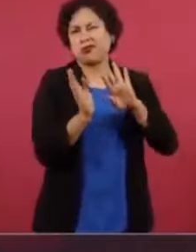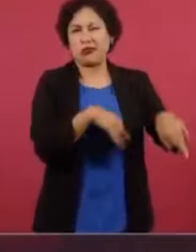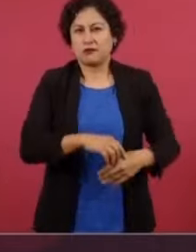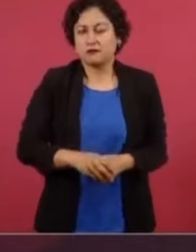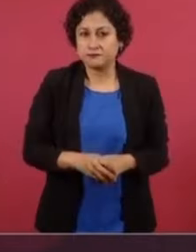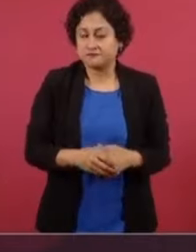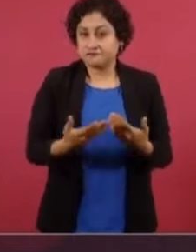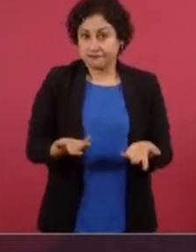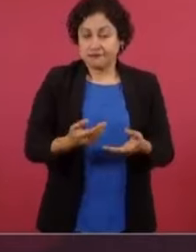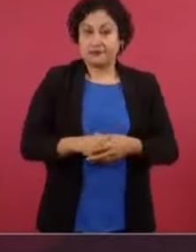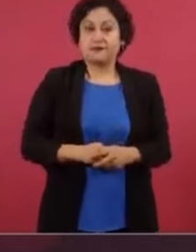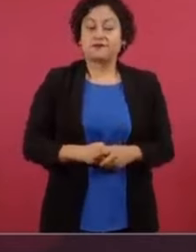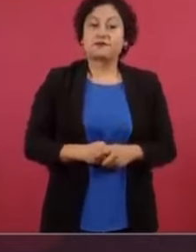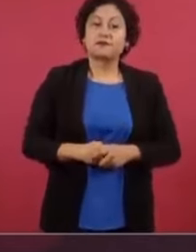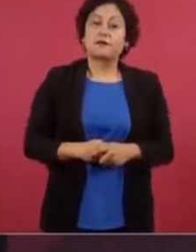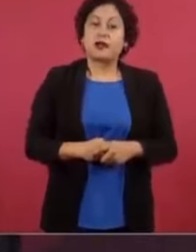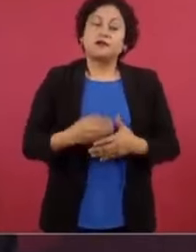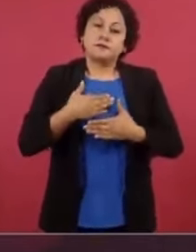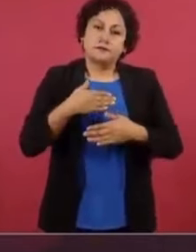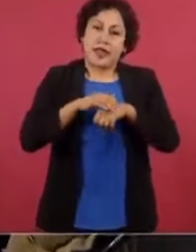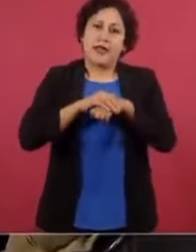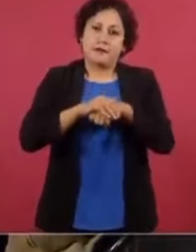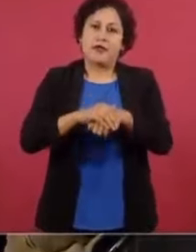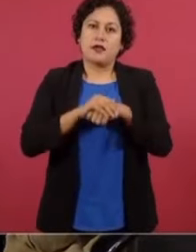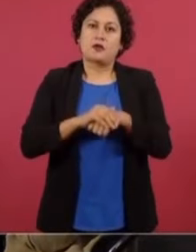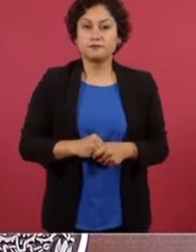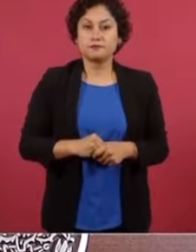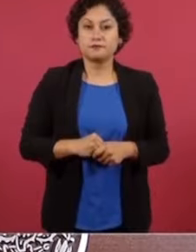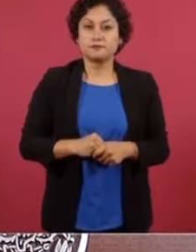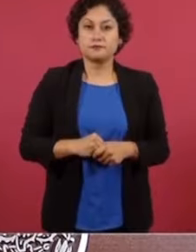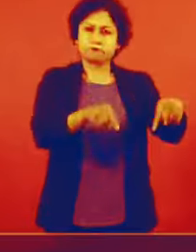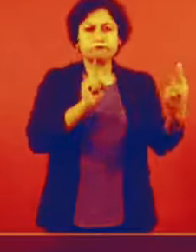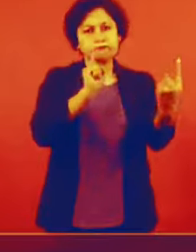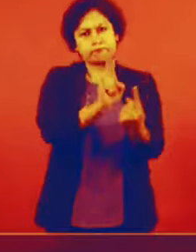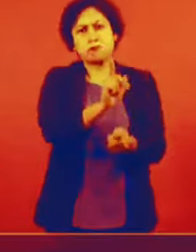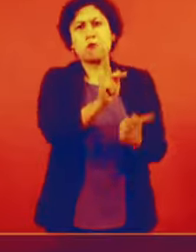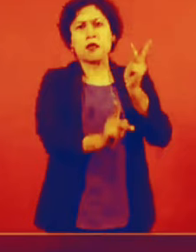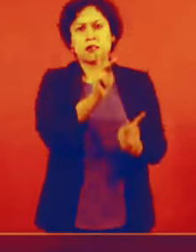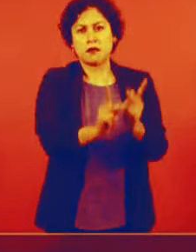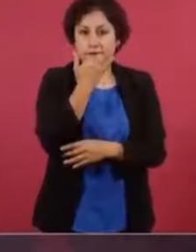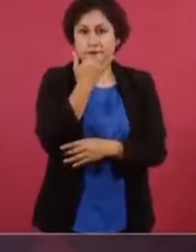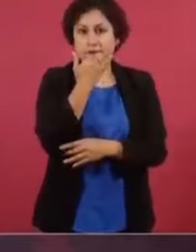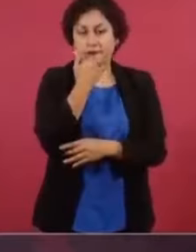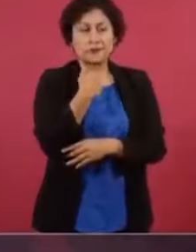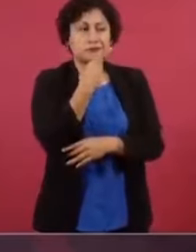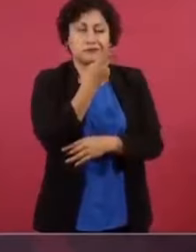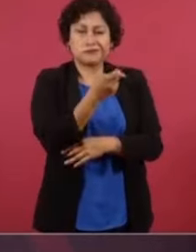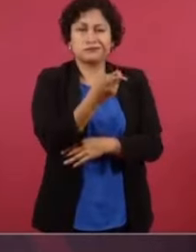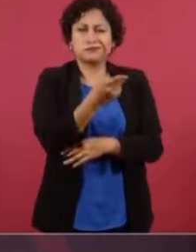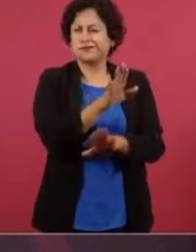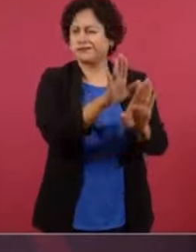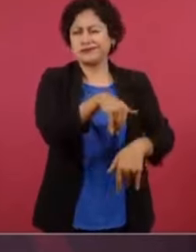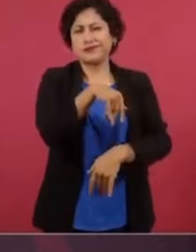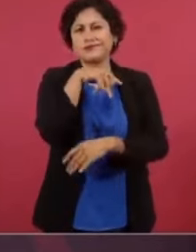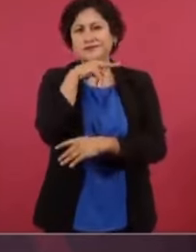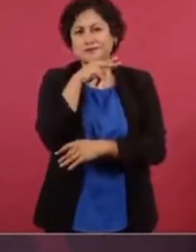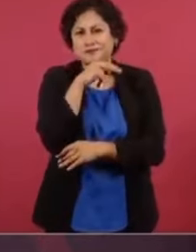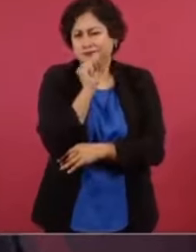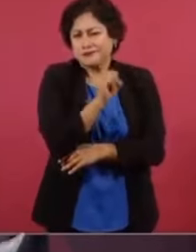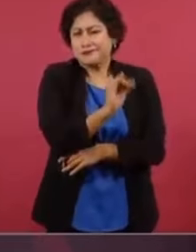tratado. Entonces, en la casa de un amigo común, nos reunimos, ya platicamos. Me ofreció disculpas. Y sí, no te preocupes.